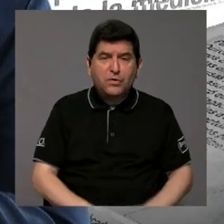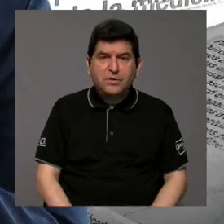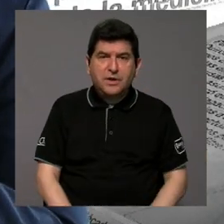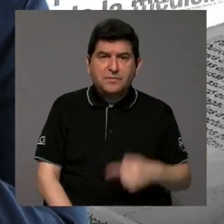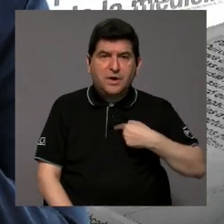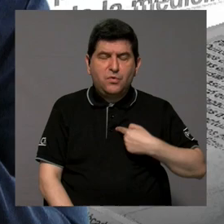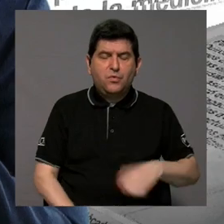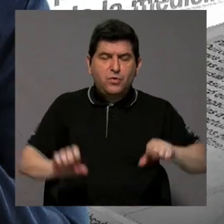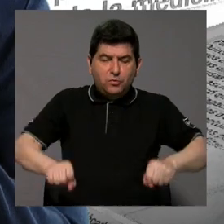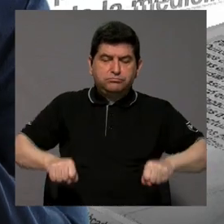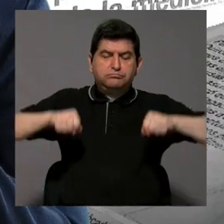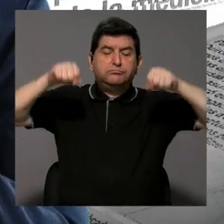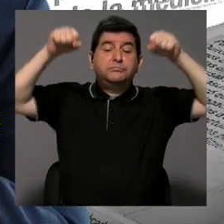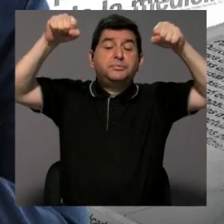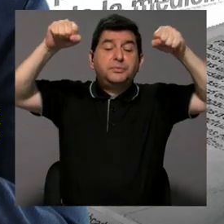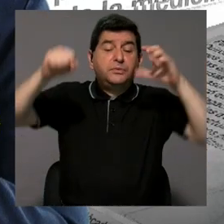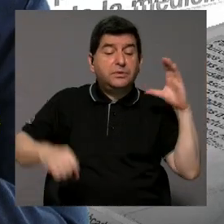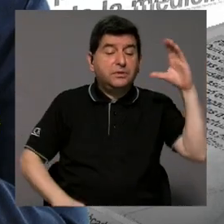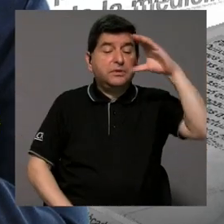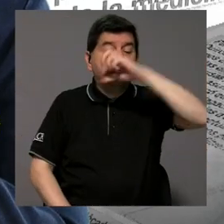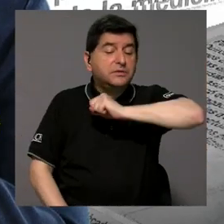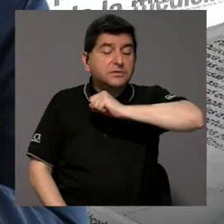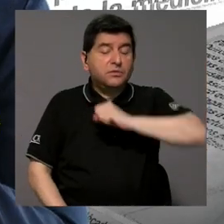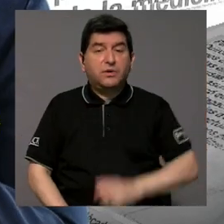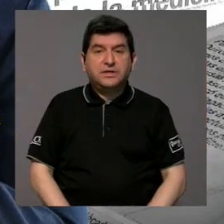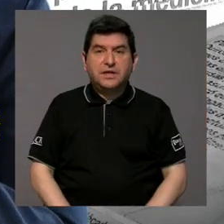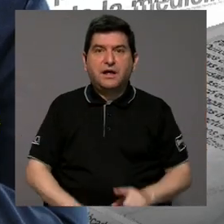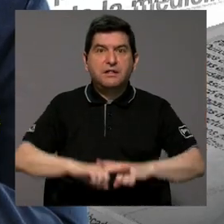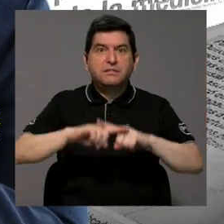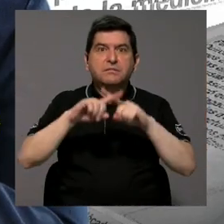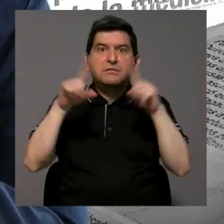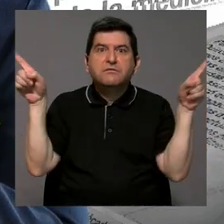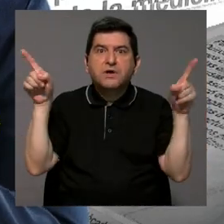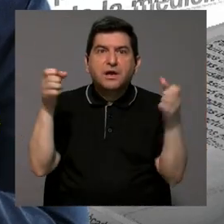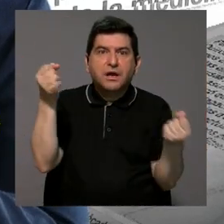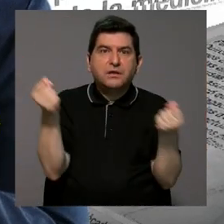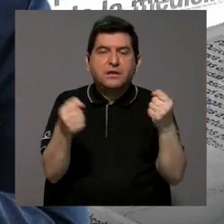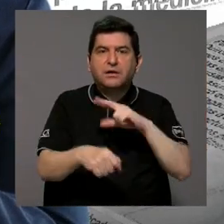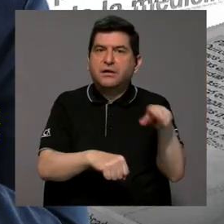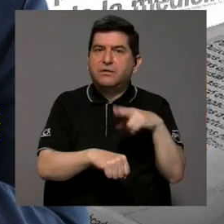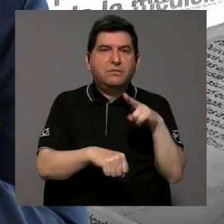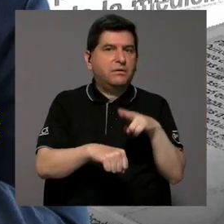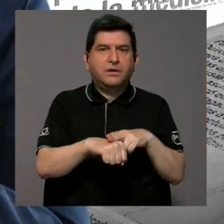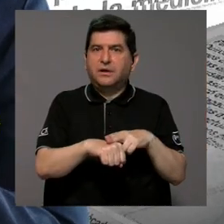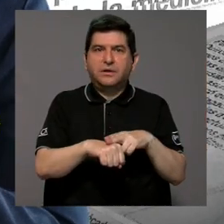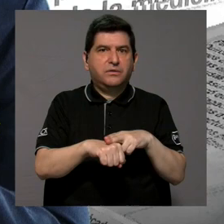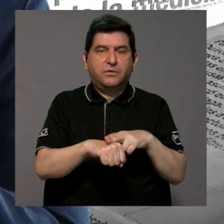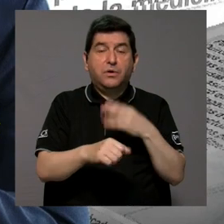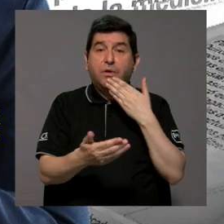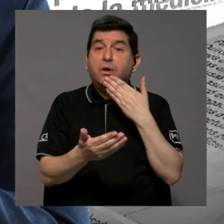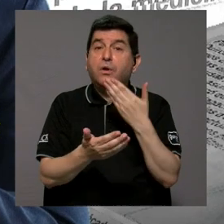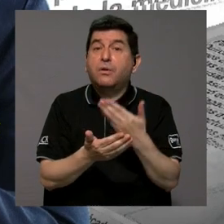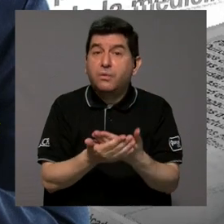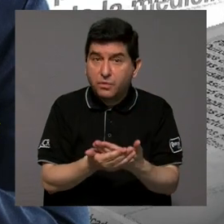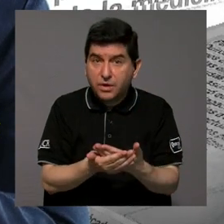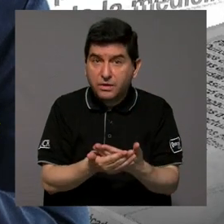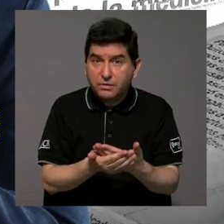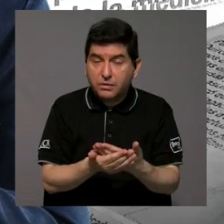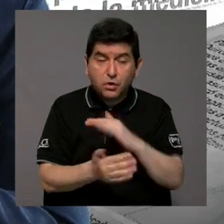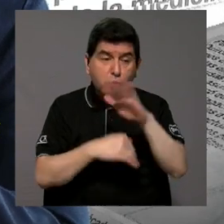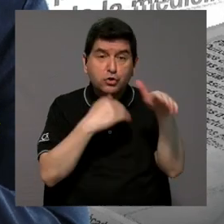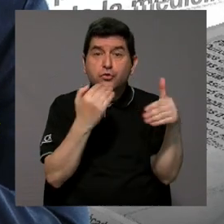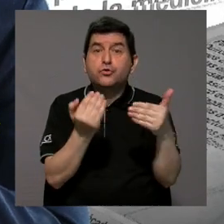la tapa del motor y se va a dar cuenta que es muy diferente a un carro convencional. Lo bueno es que